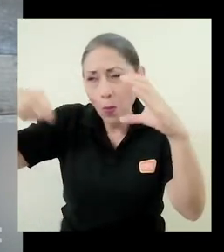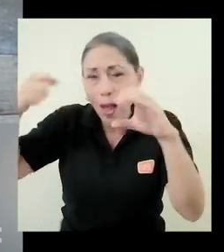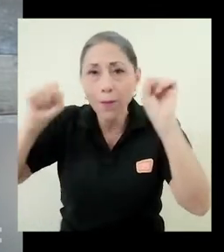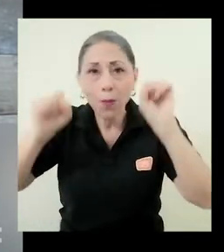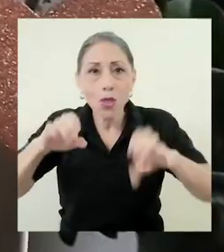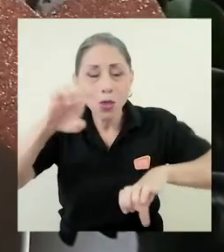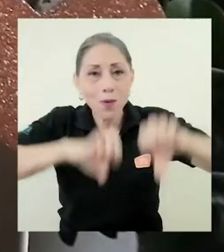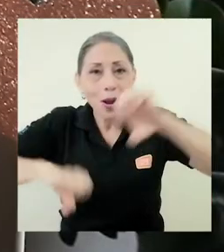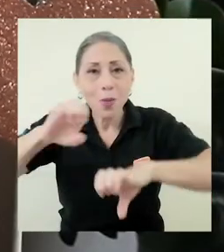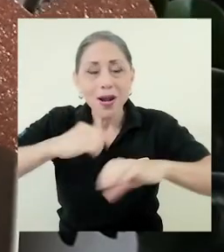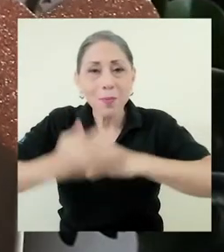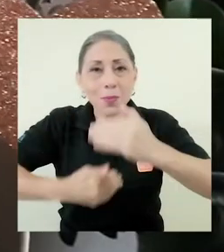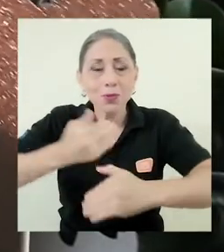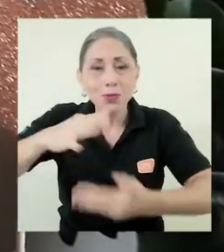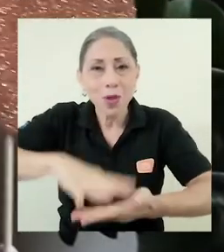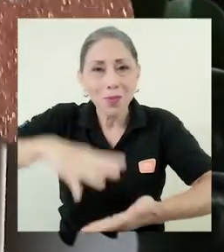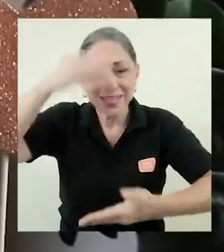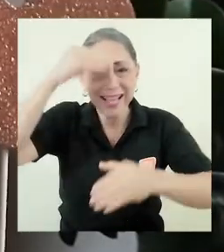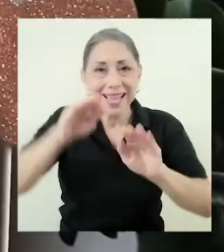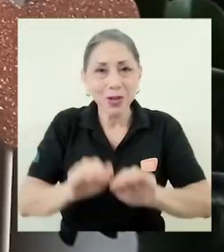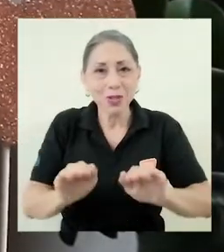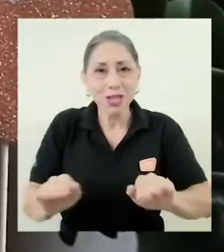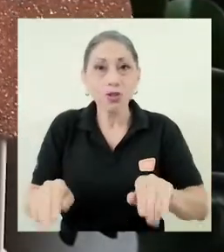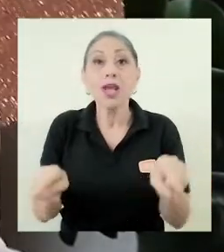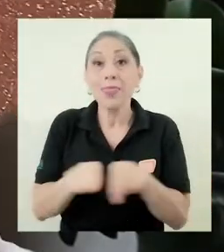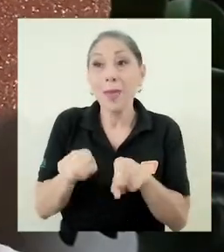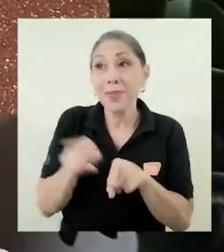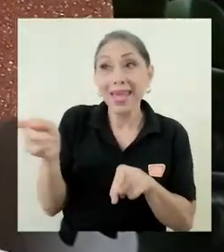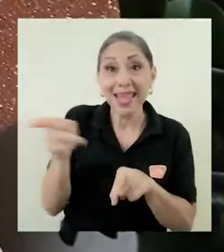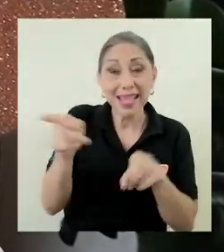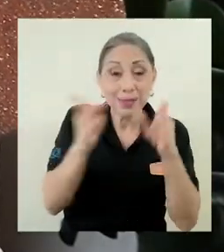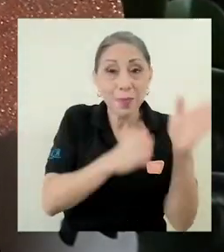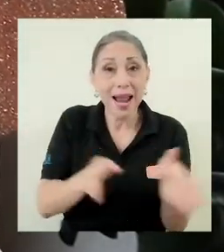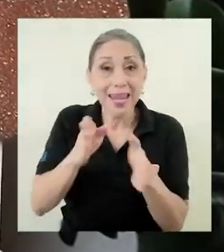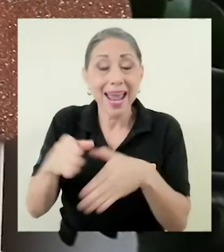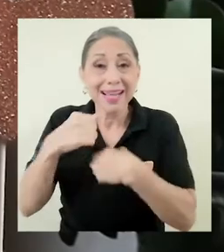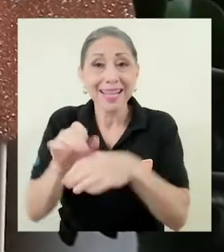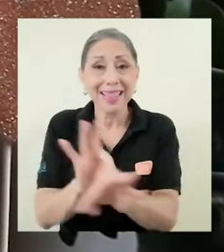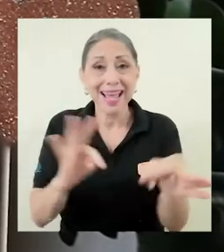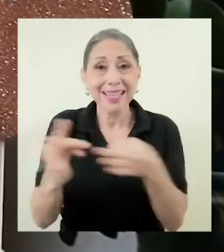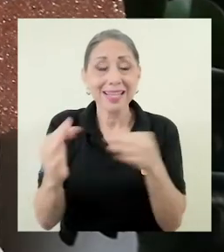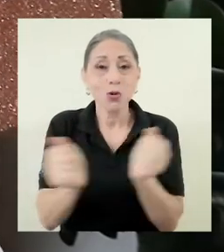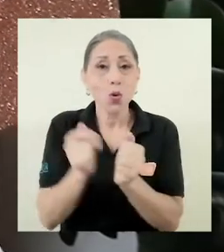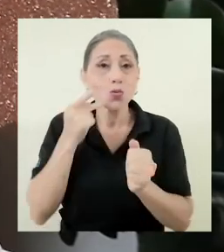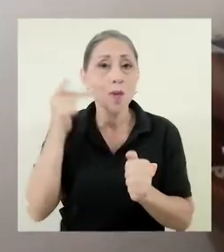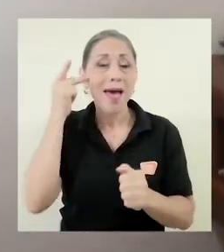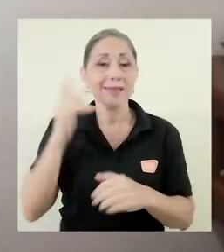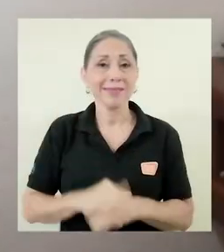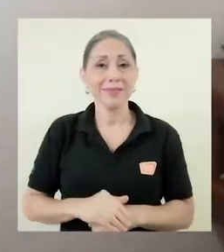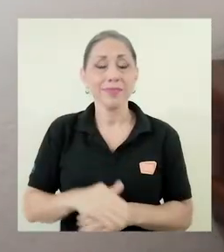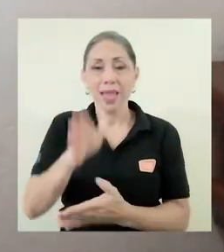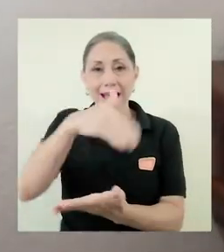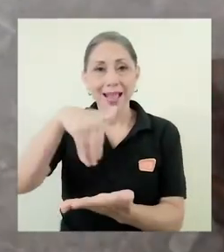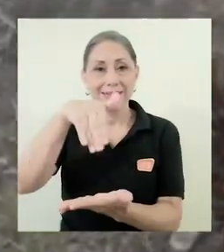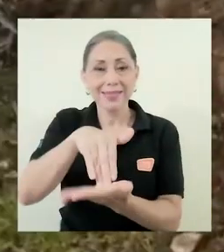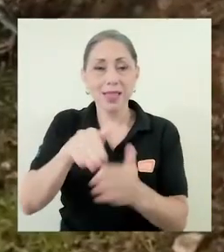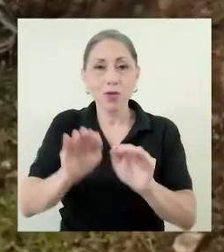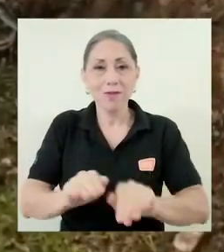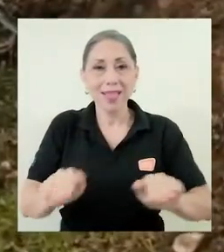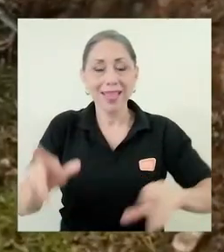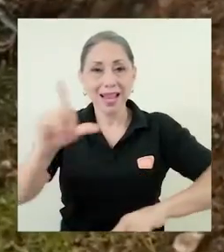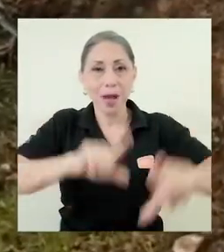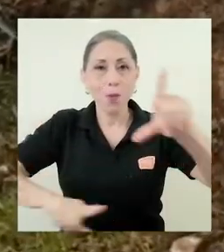de aprendizaje de los niños. También planean realizar talleres con los padres de familia. El centro infantil